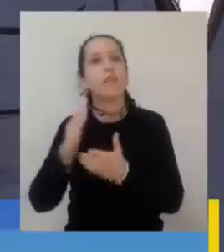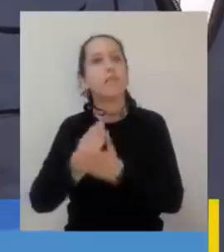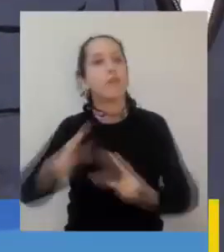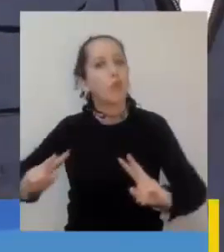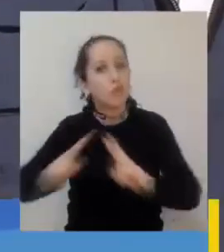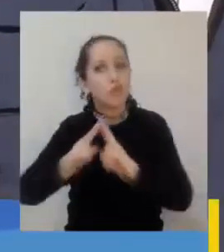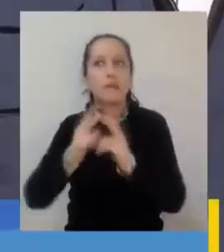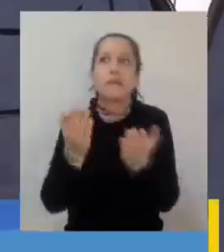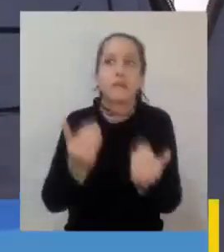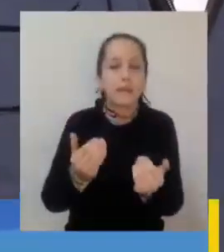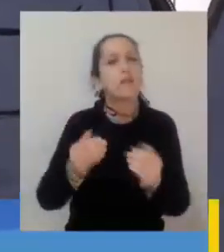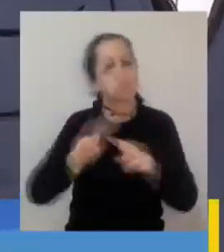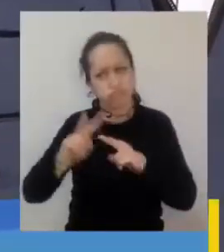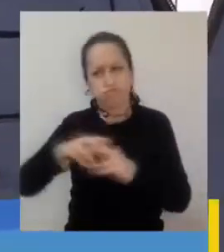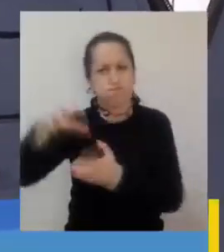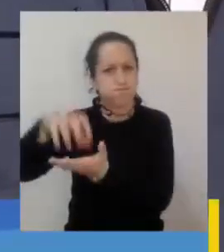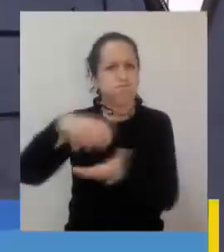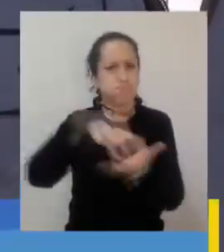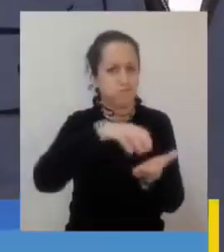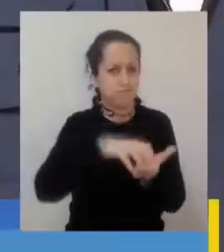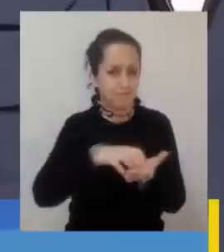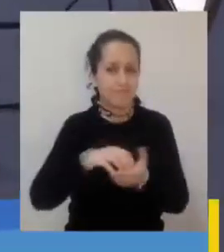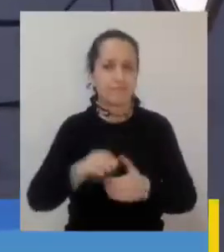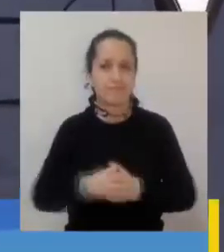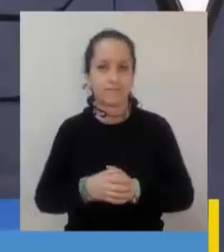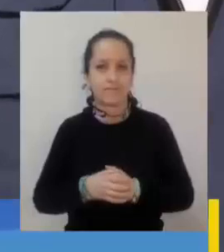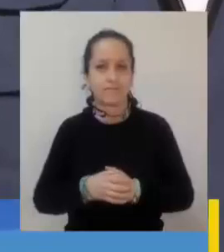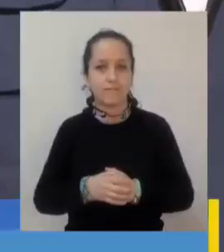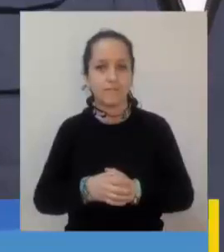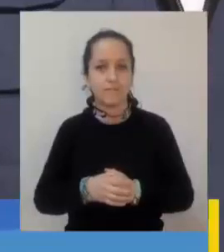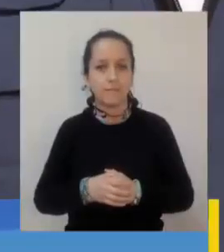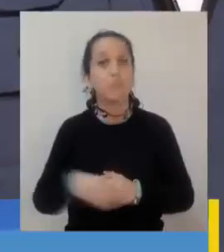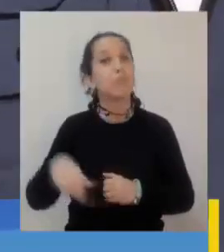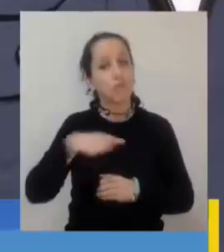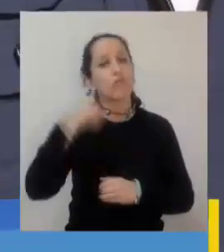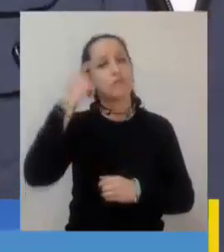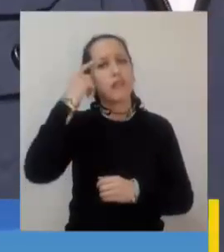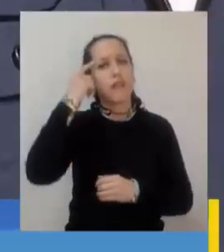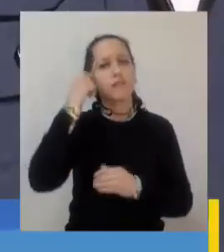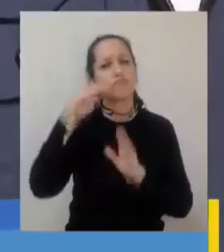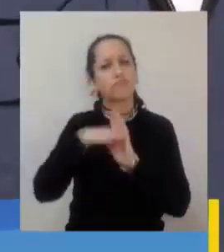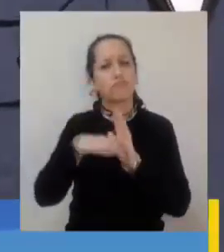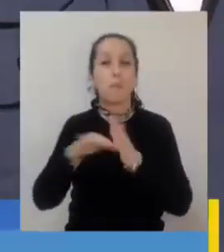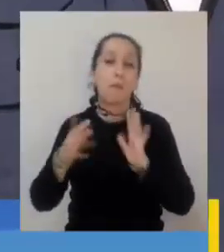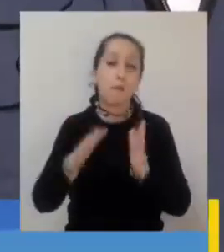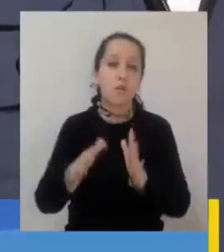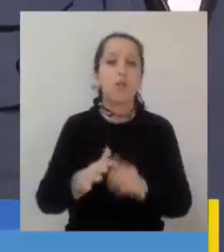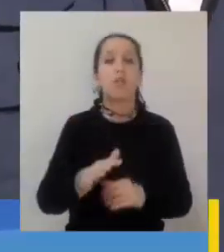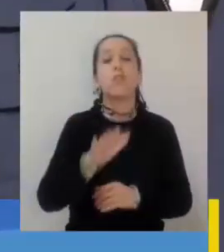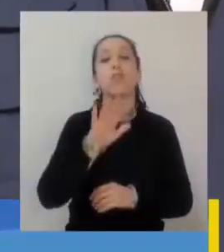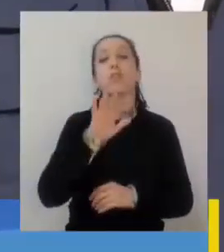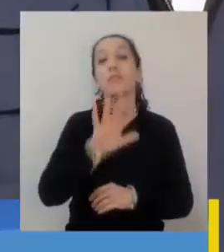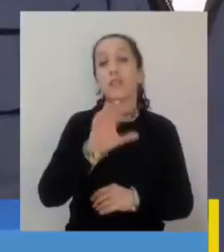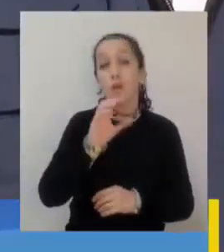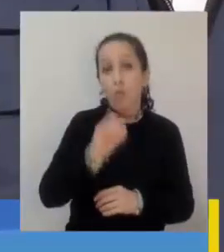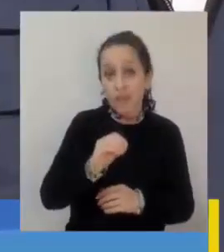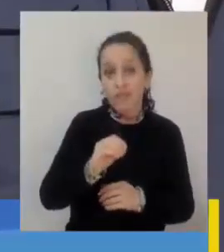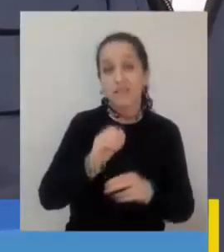seguridad. Y para eso tenemos contemplado la ejecución de alrededor de 50